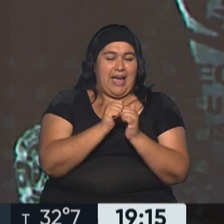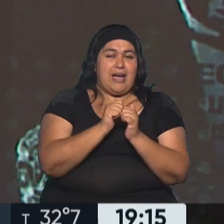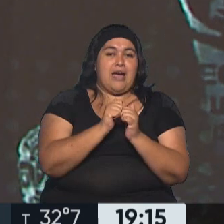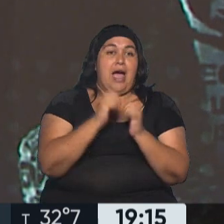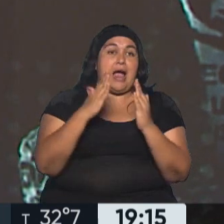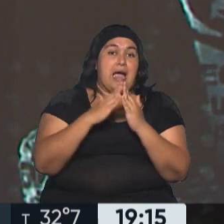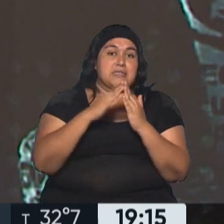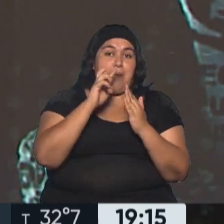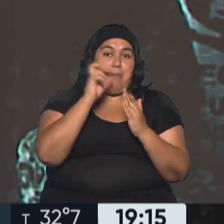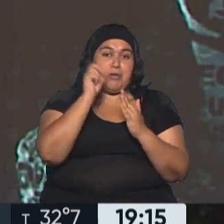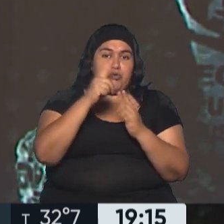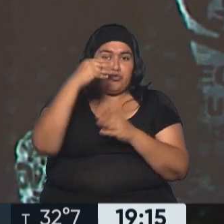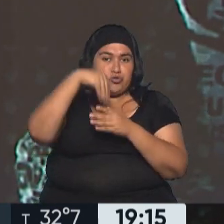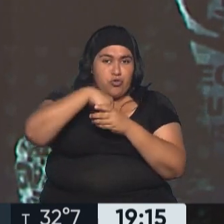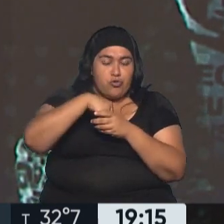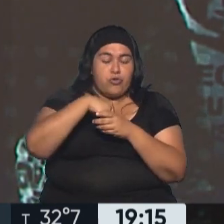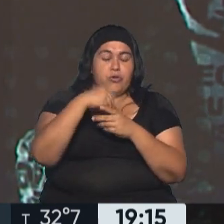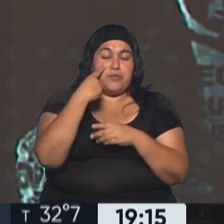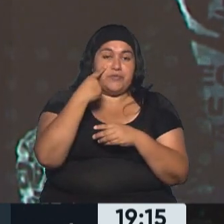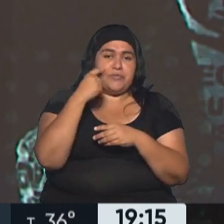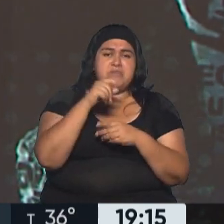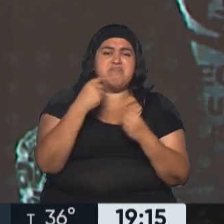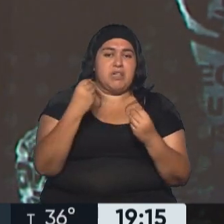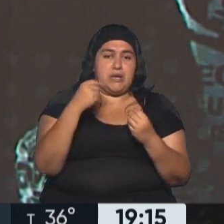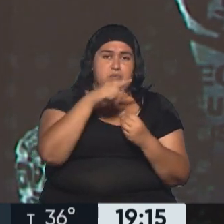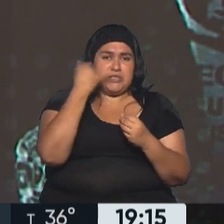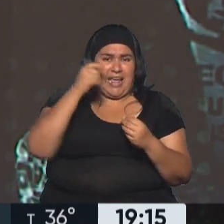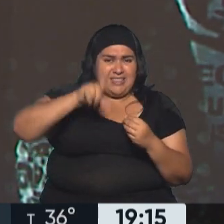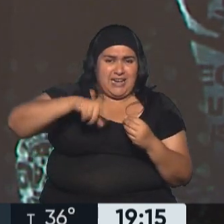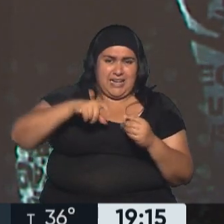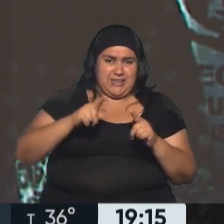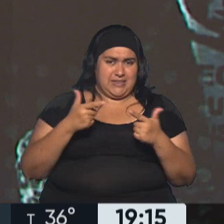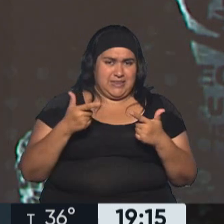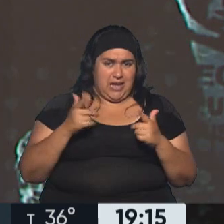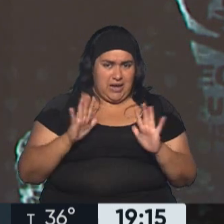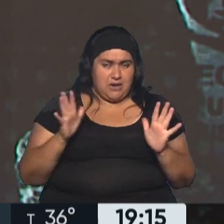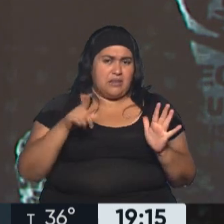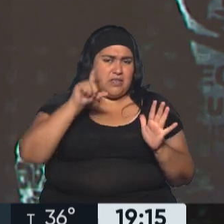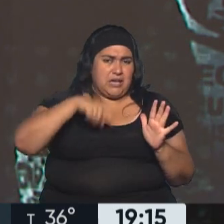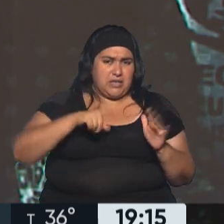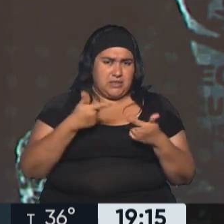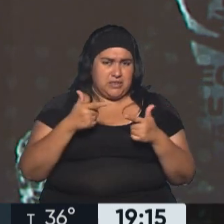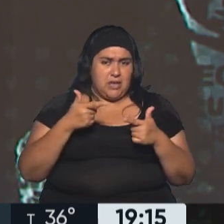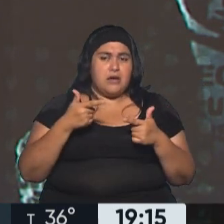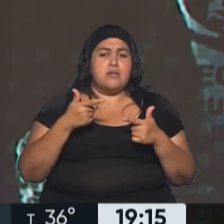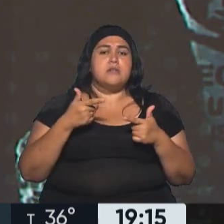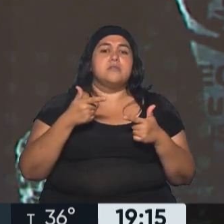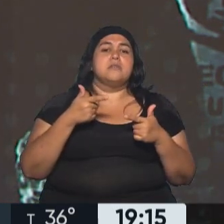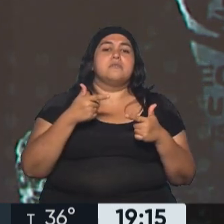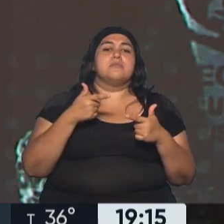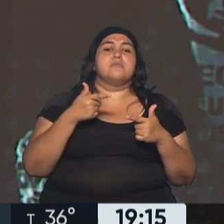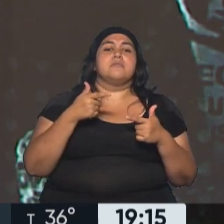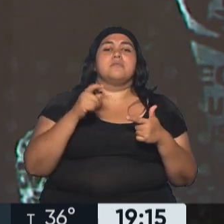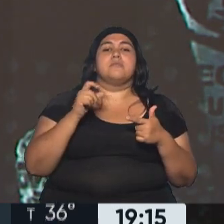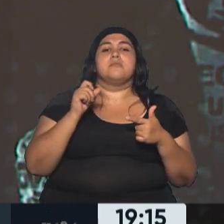padres, donde vivía en los últimos dos años. Porque como ya no tenía tarjeta ella, de crédito, empezó a utilizar la